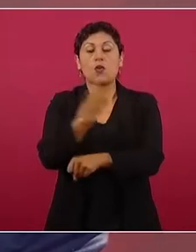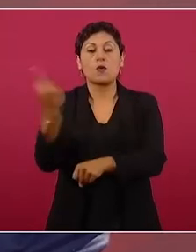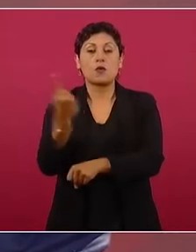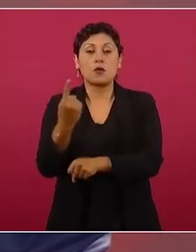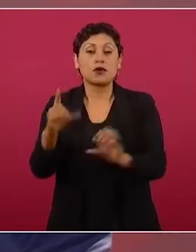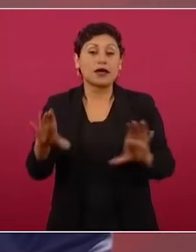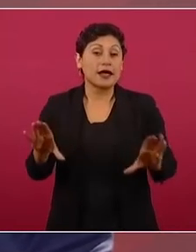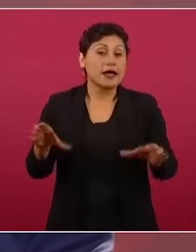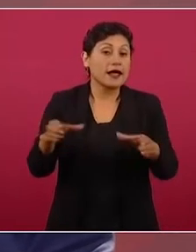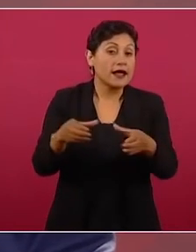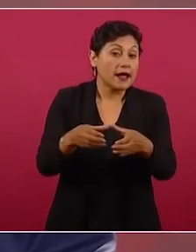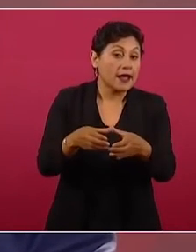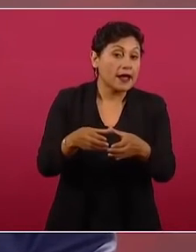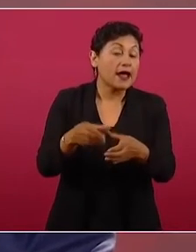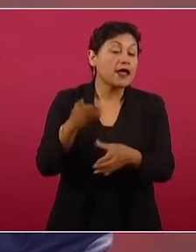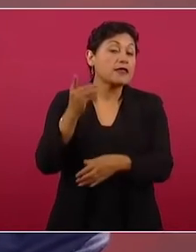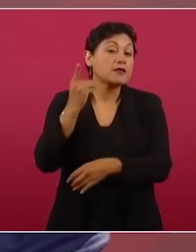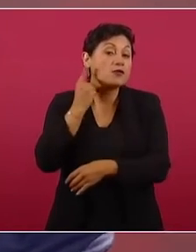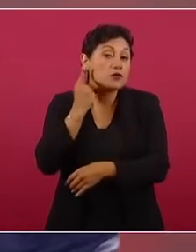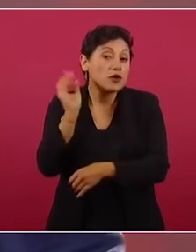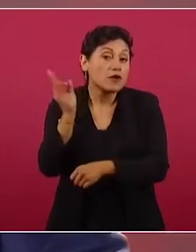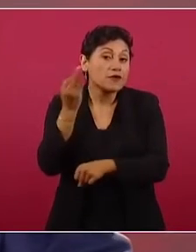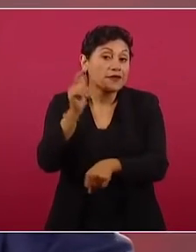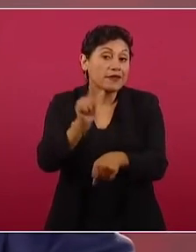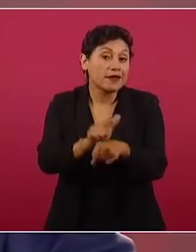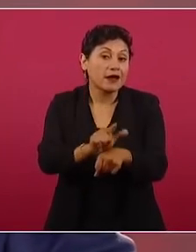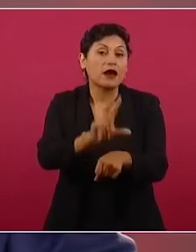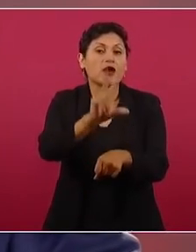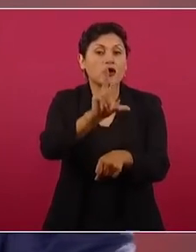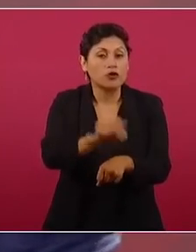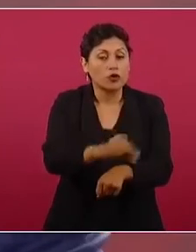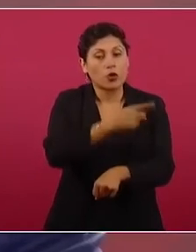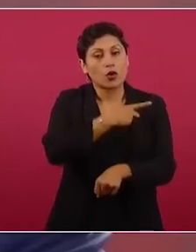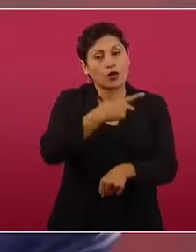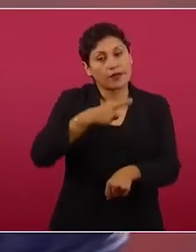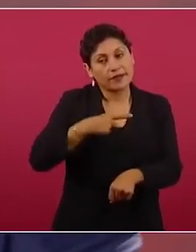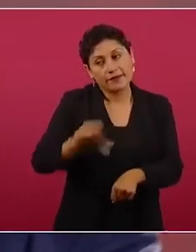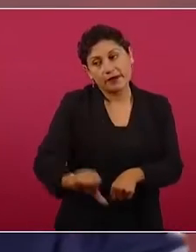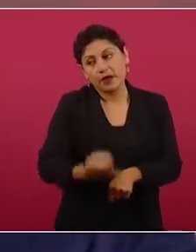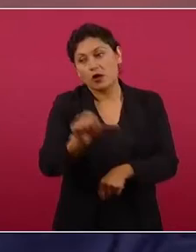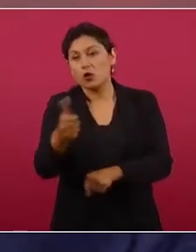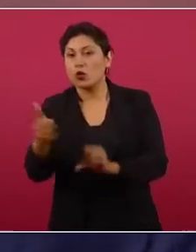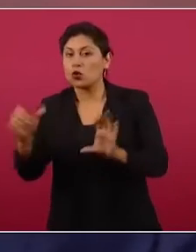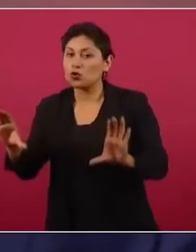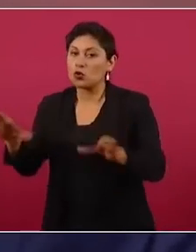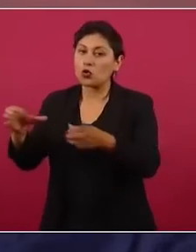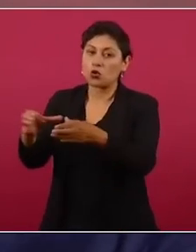el procedimiento. Eso no significa